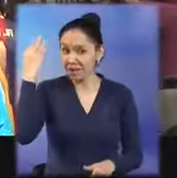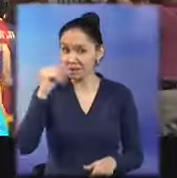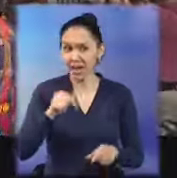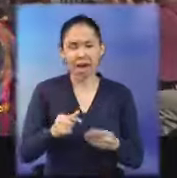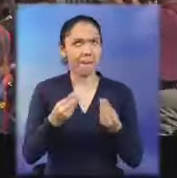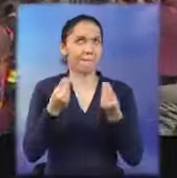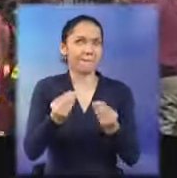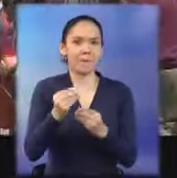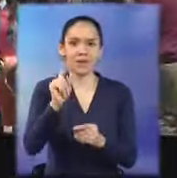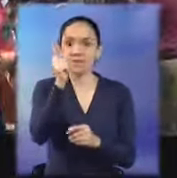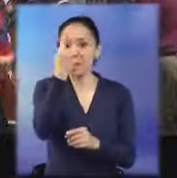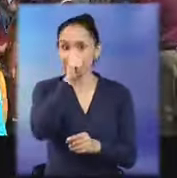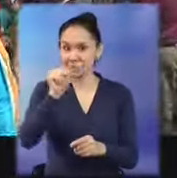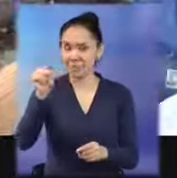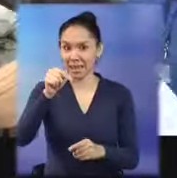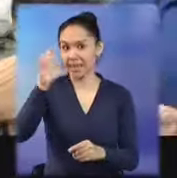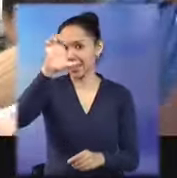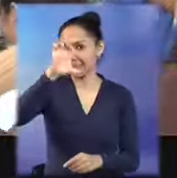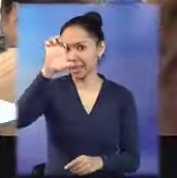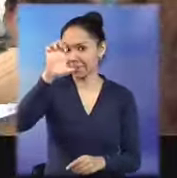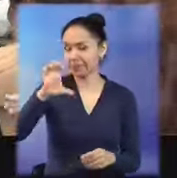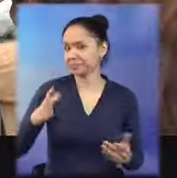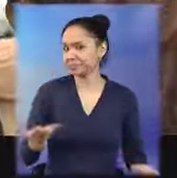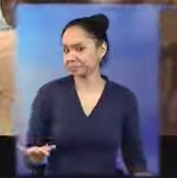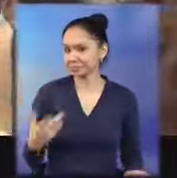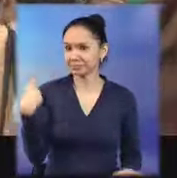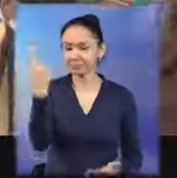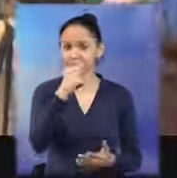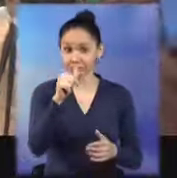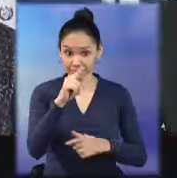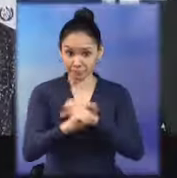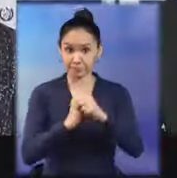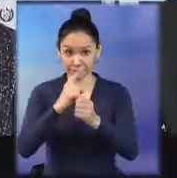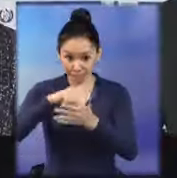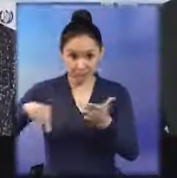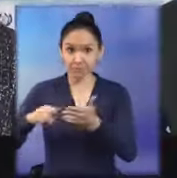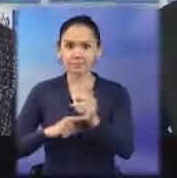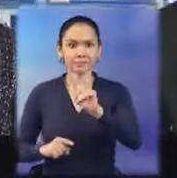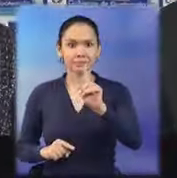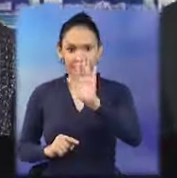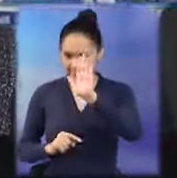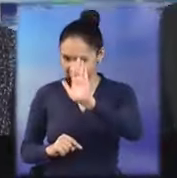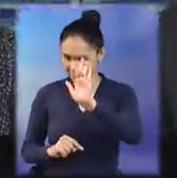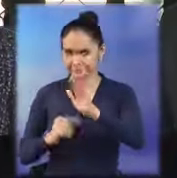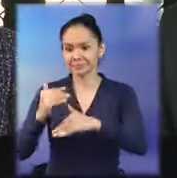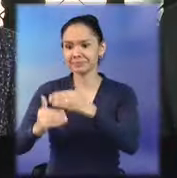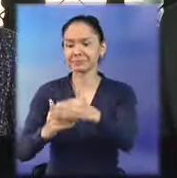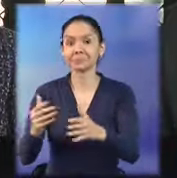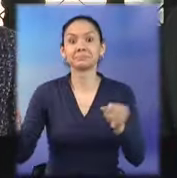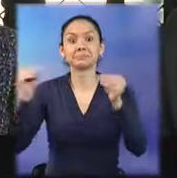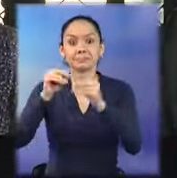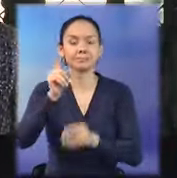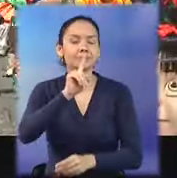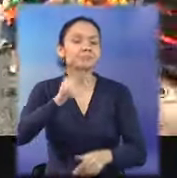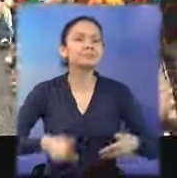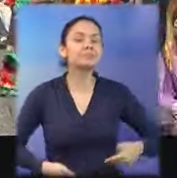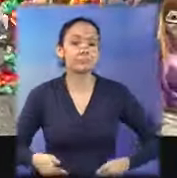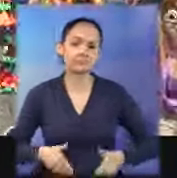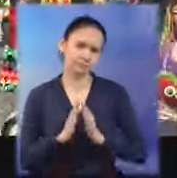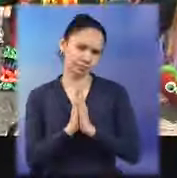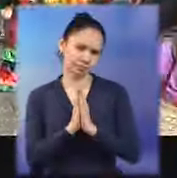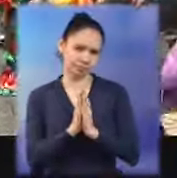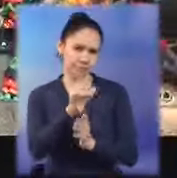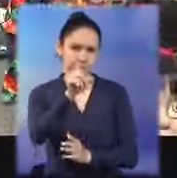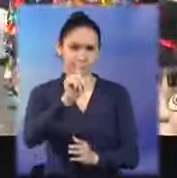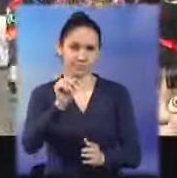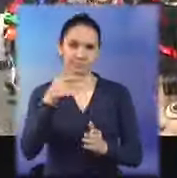Demasiado para la primera semana de enero. Y eso, que no es año electoral. Así concluye una semana más con inolvidables momentos. Y si usted